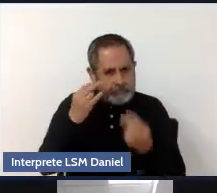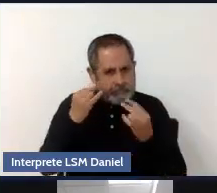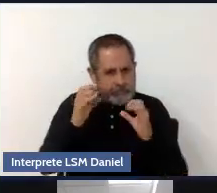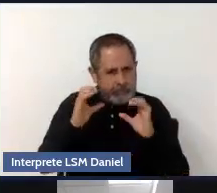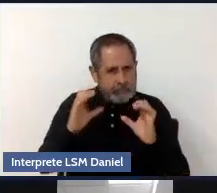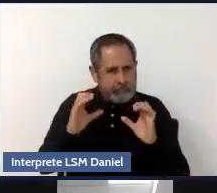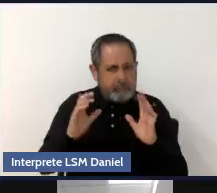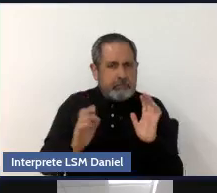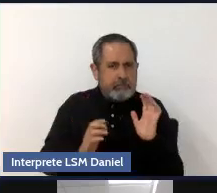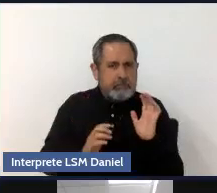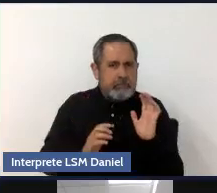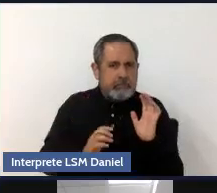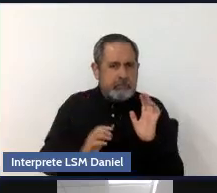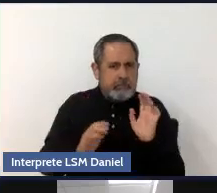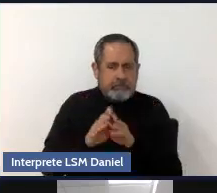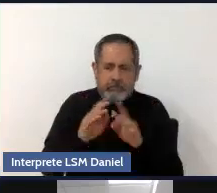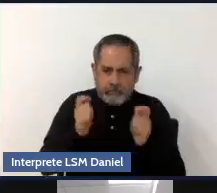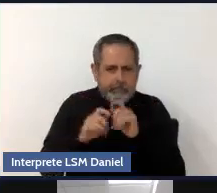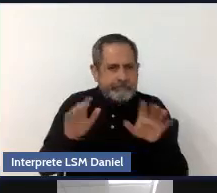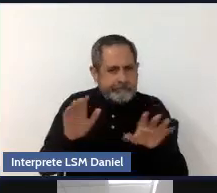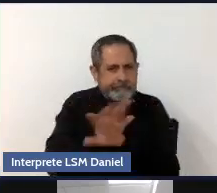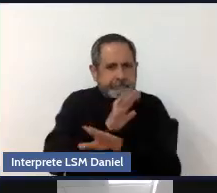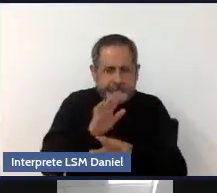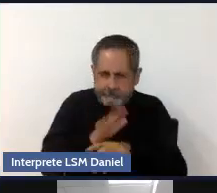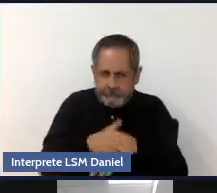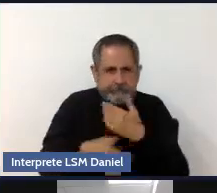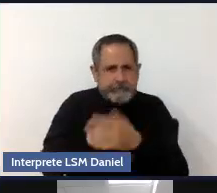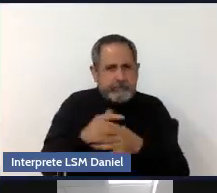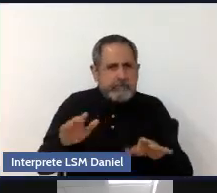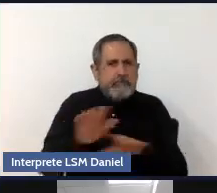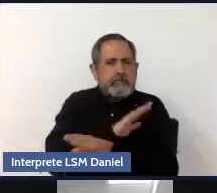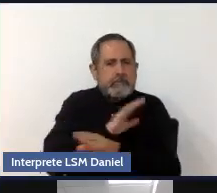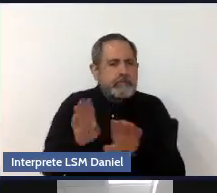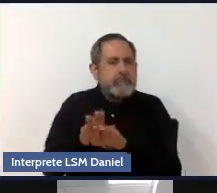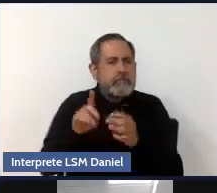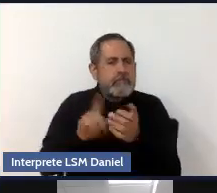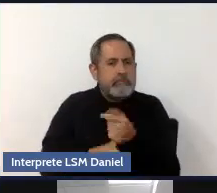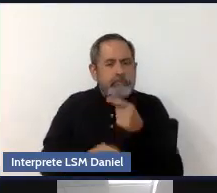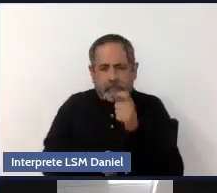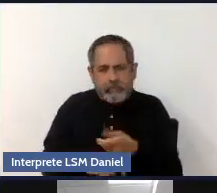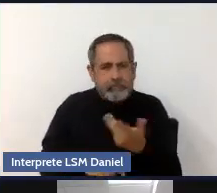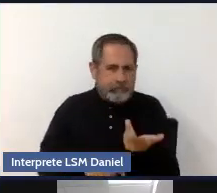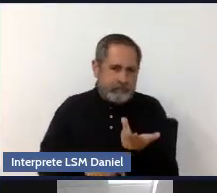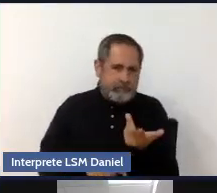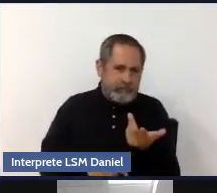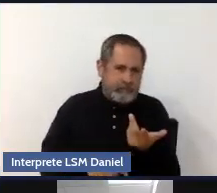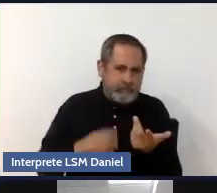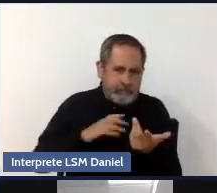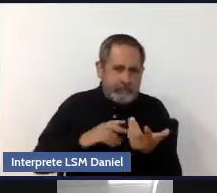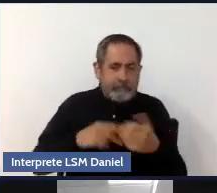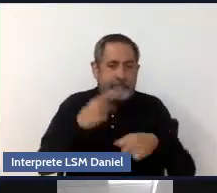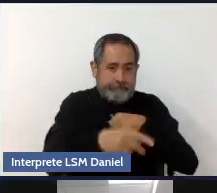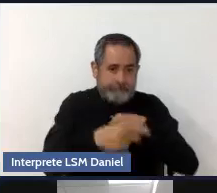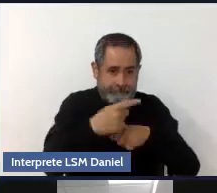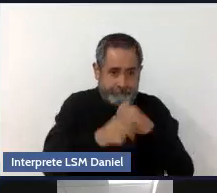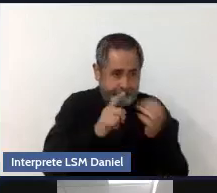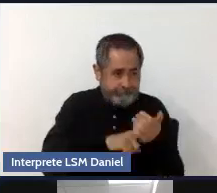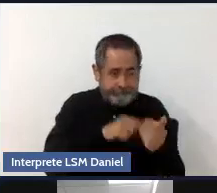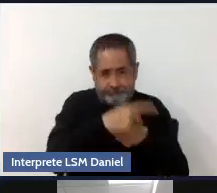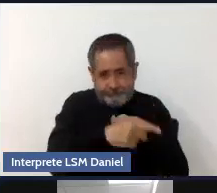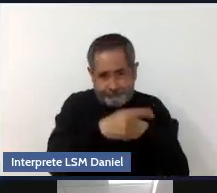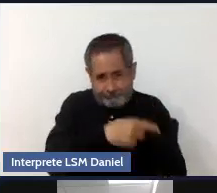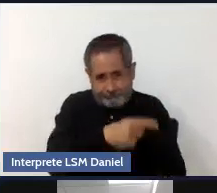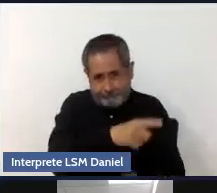Y cambiar, a saber que en esas situaciones hay un riesgo. Ajá, pero